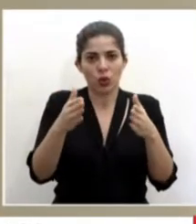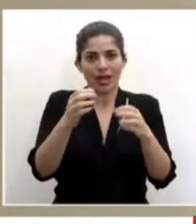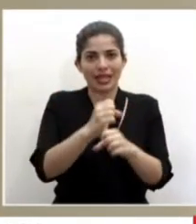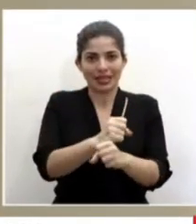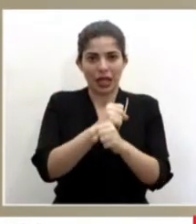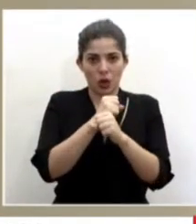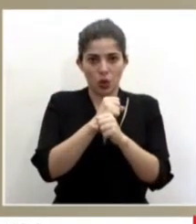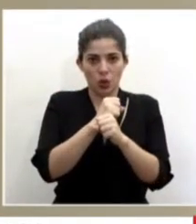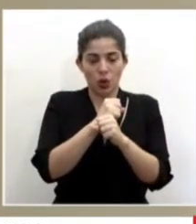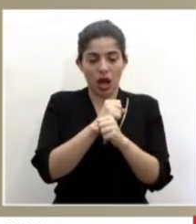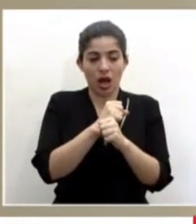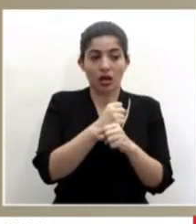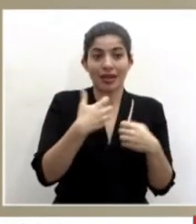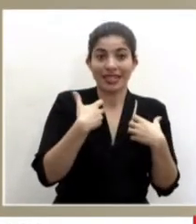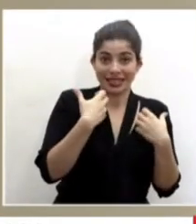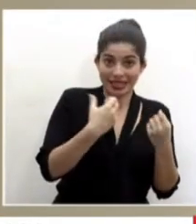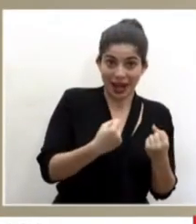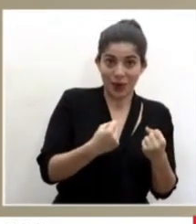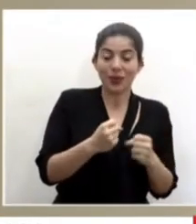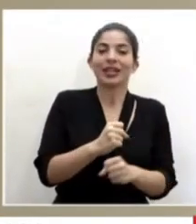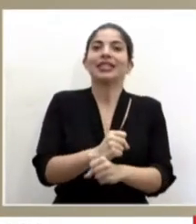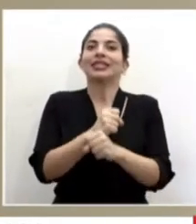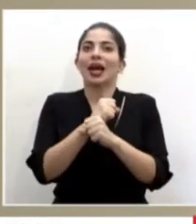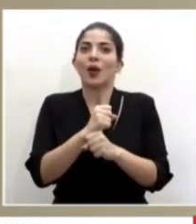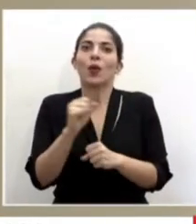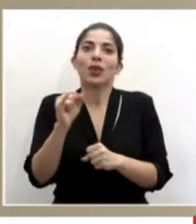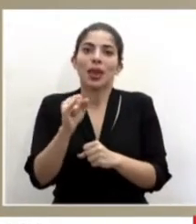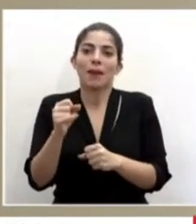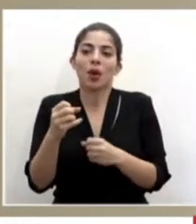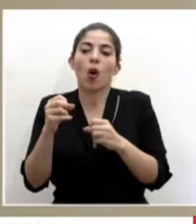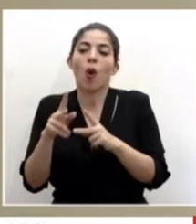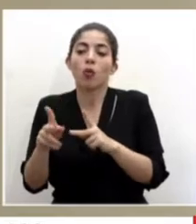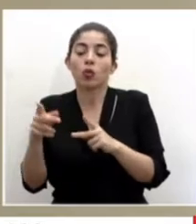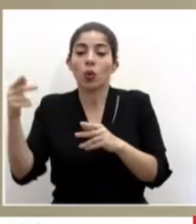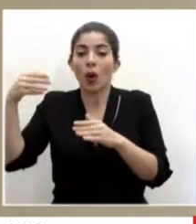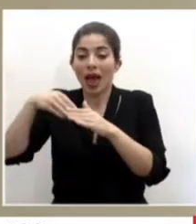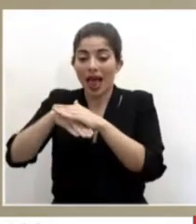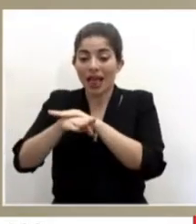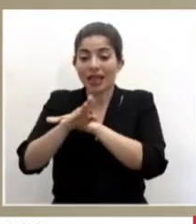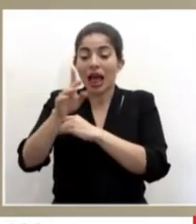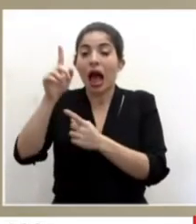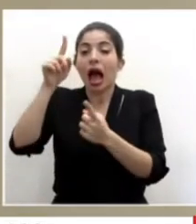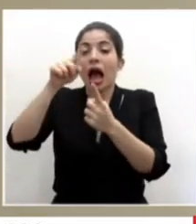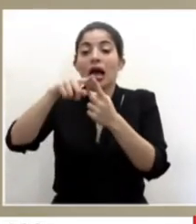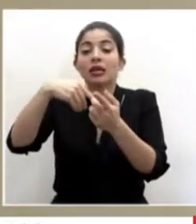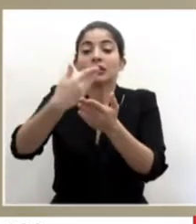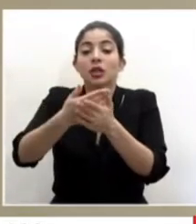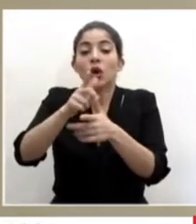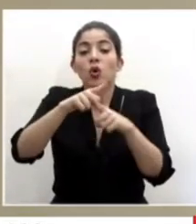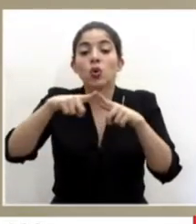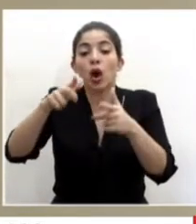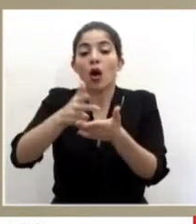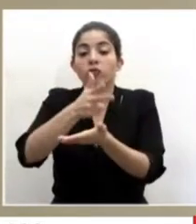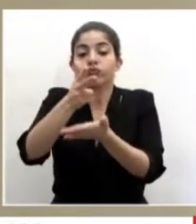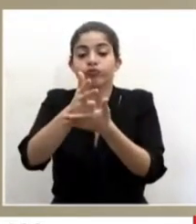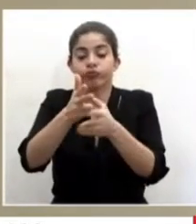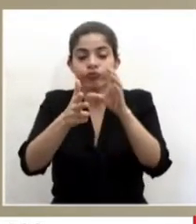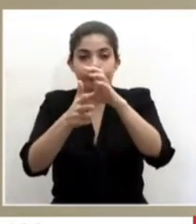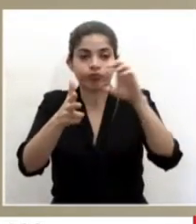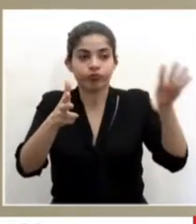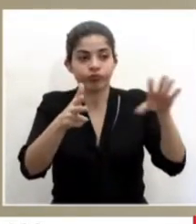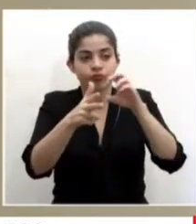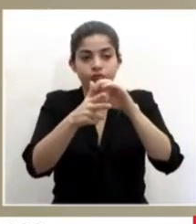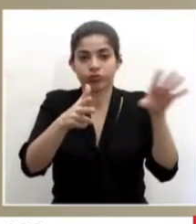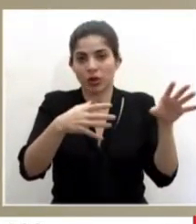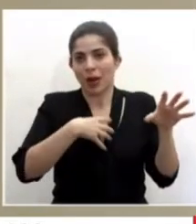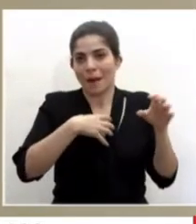solo desde el punto de vista sanitario, sino también que permita ingreso hasta puntos en almacenes fiscales de nuestro país